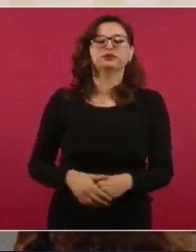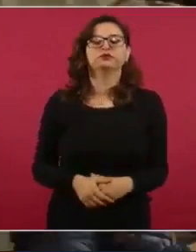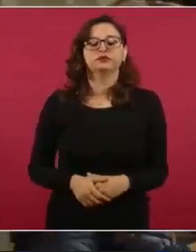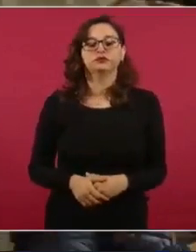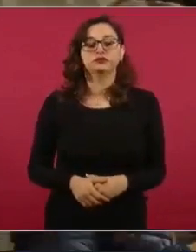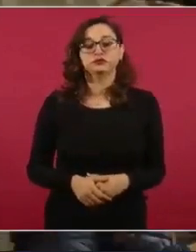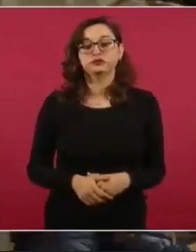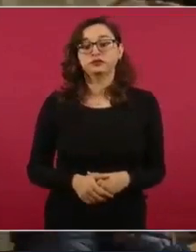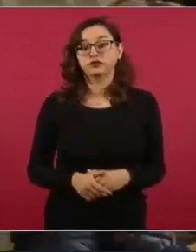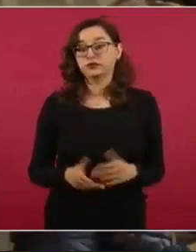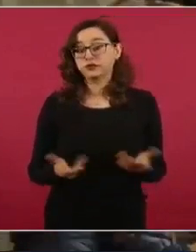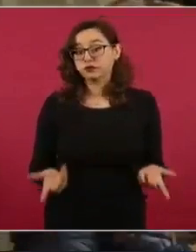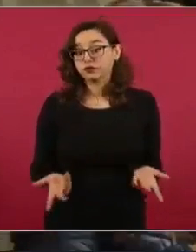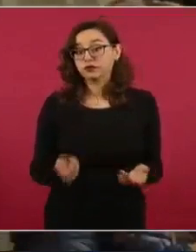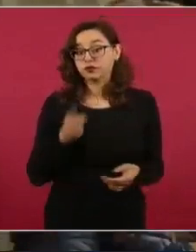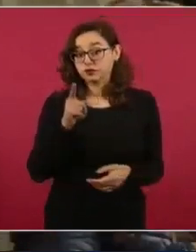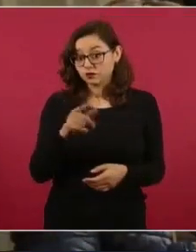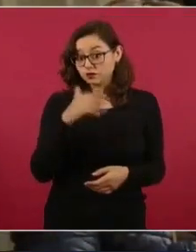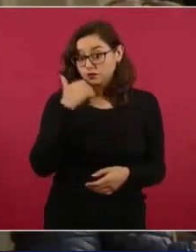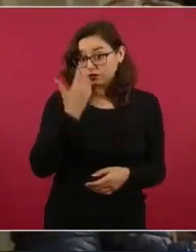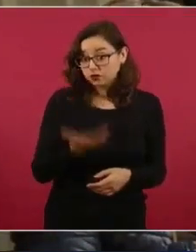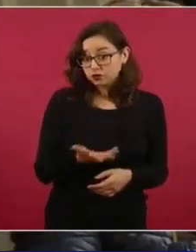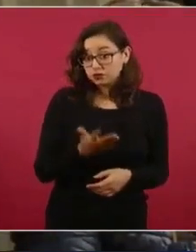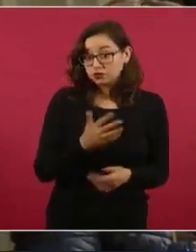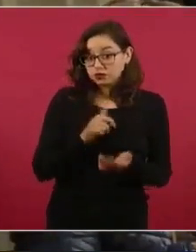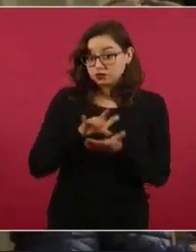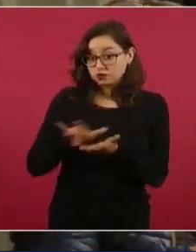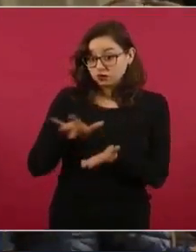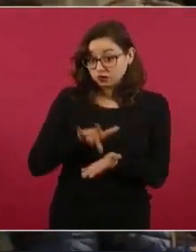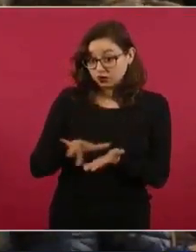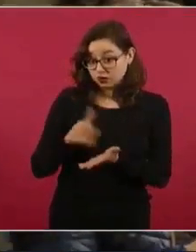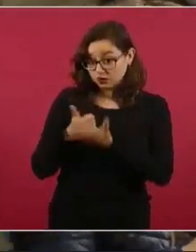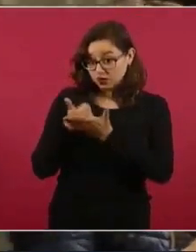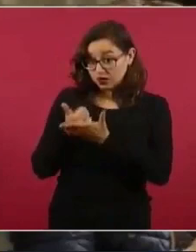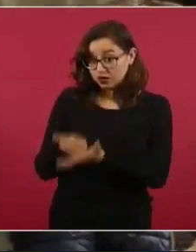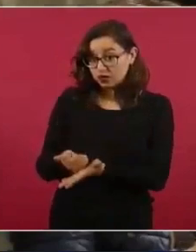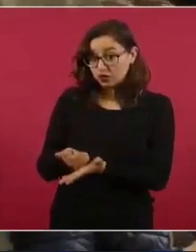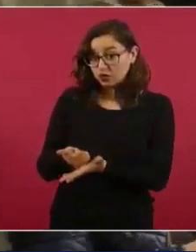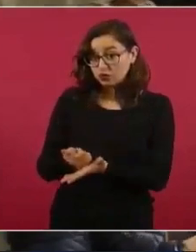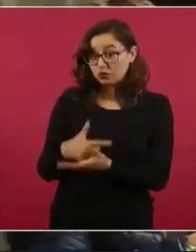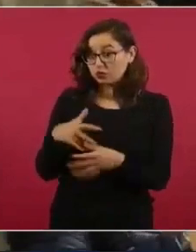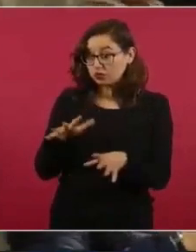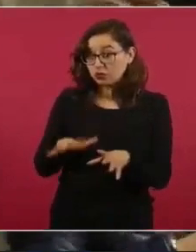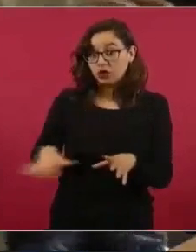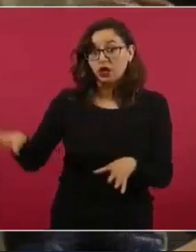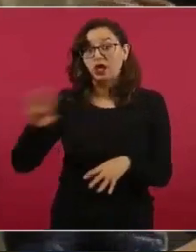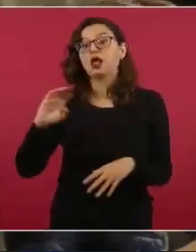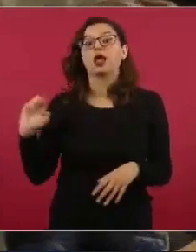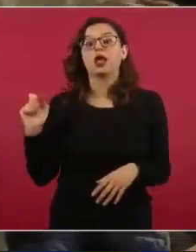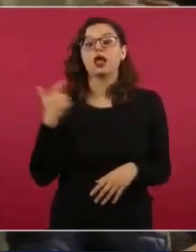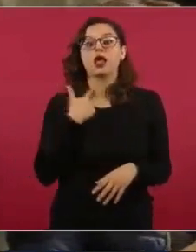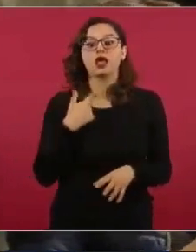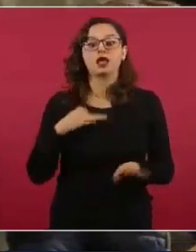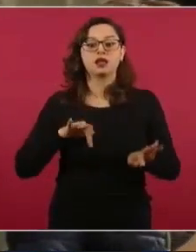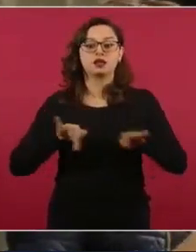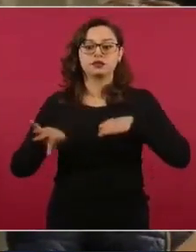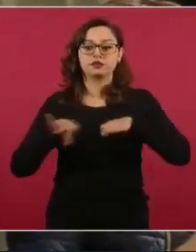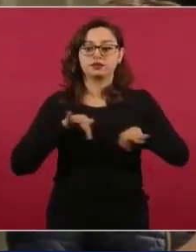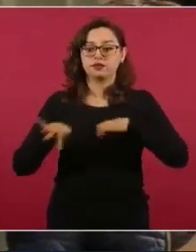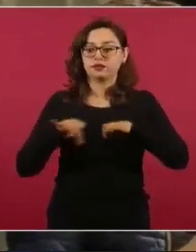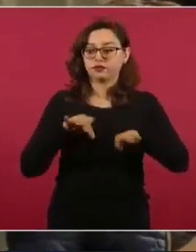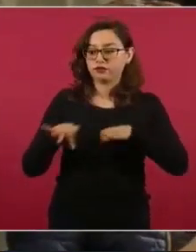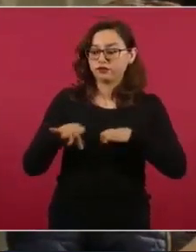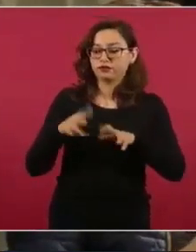Existirá, presidente, la voluntad política del Ejecutivo Federal para que miles de ex trabajadores de la entonces ferronales